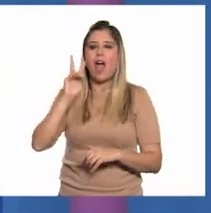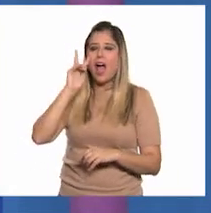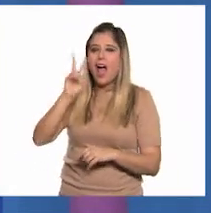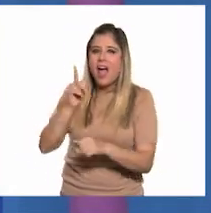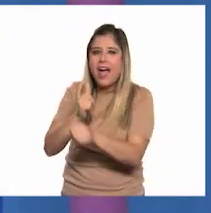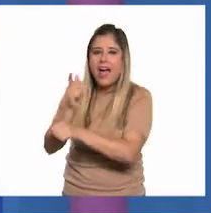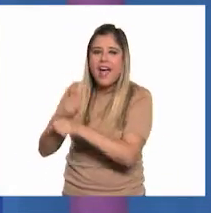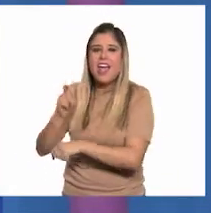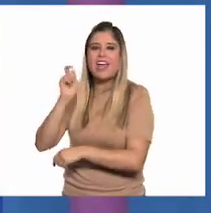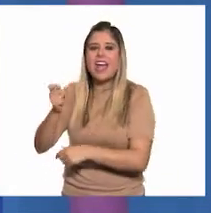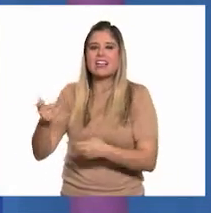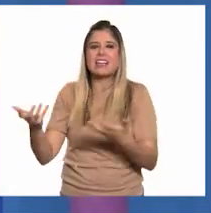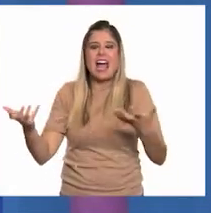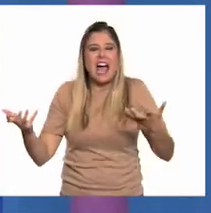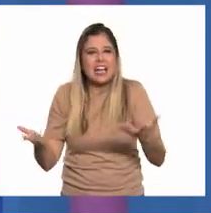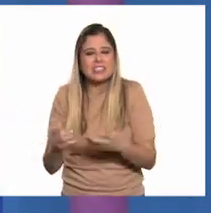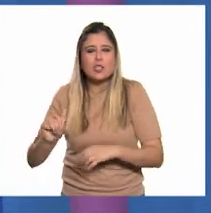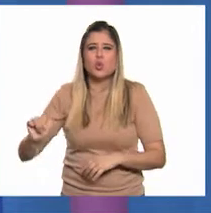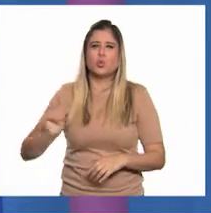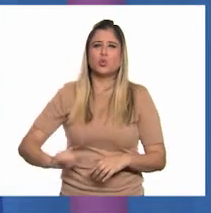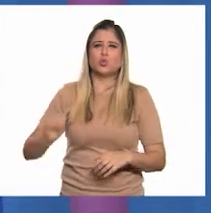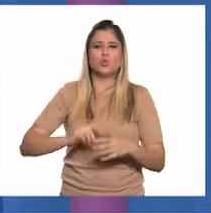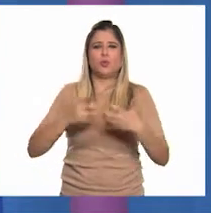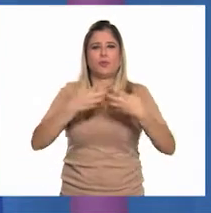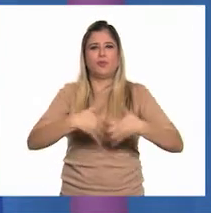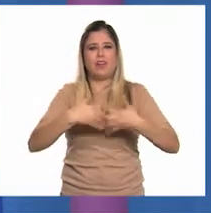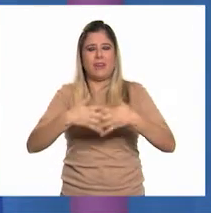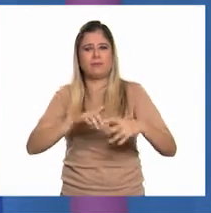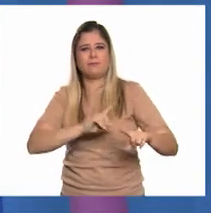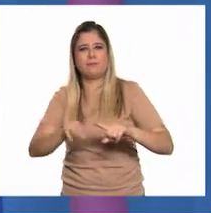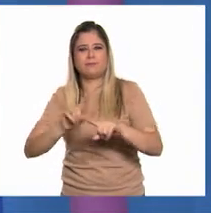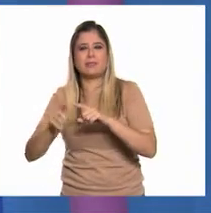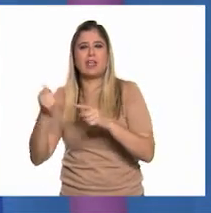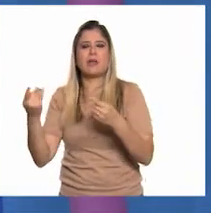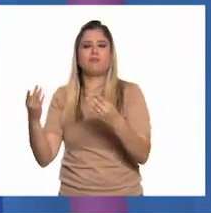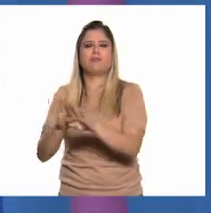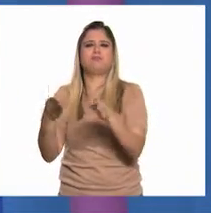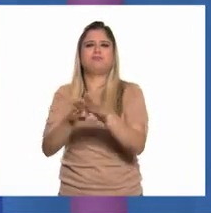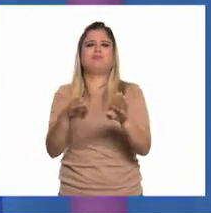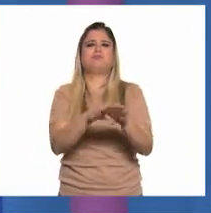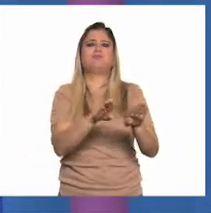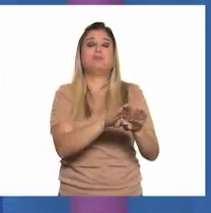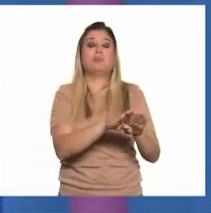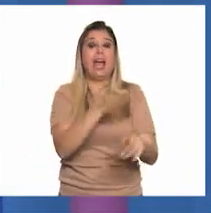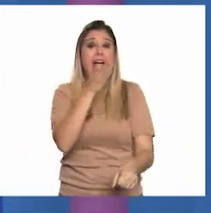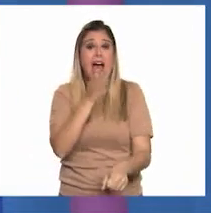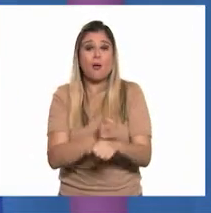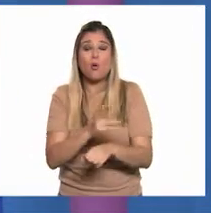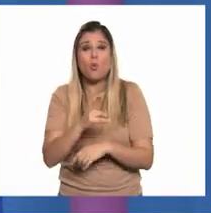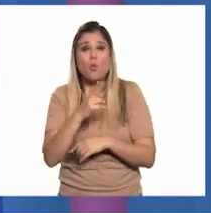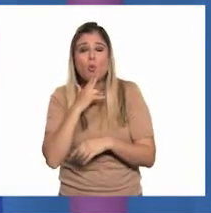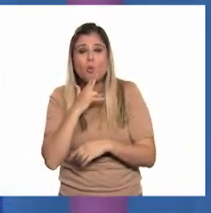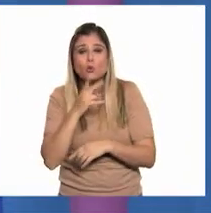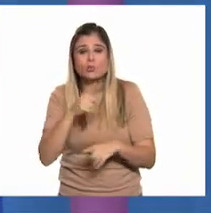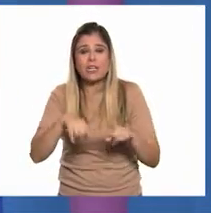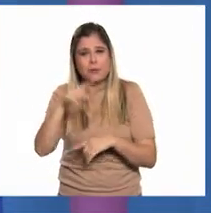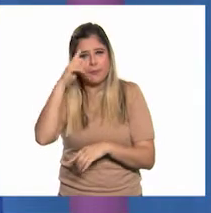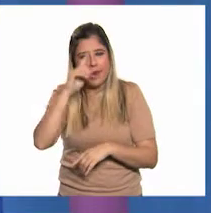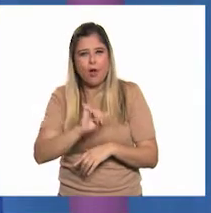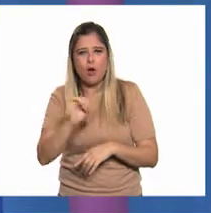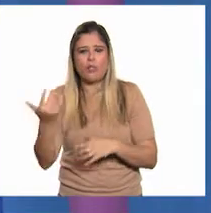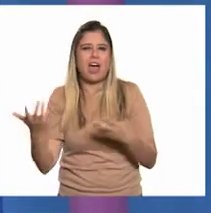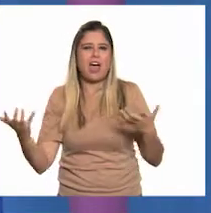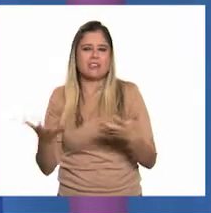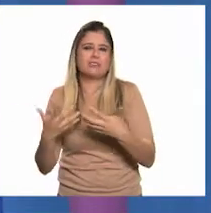de lo que fue esta actividad mediante antiguas fábricas que han ido cerrando y que en la actualidad se utilizan para otras